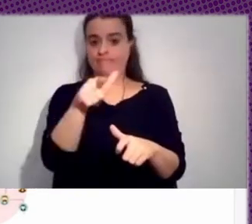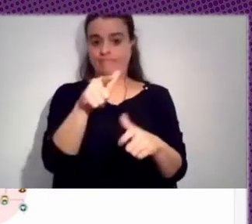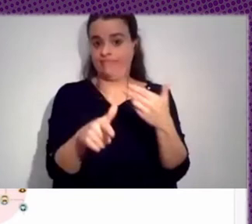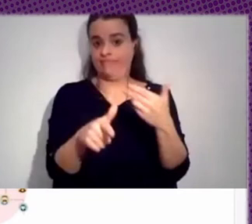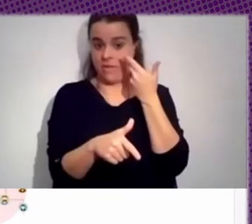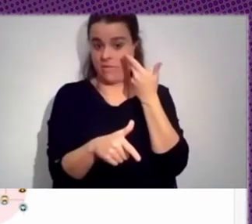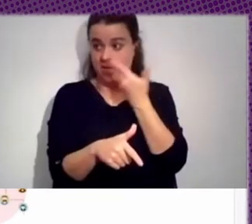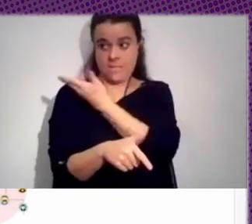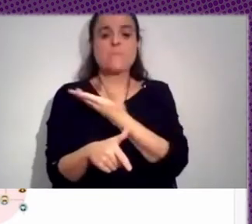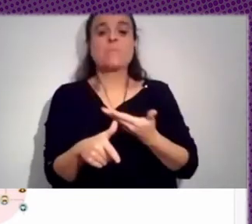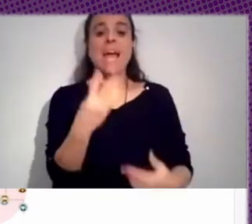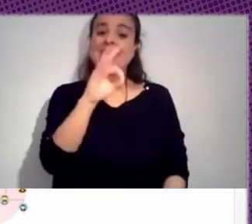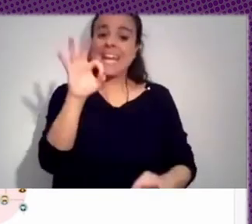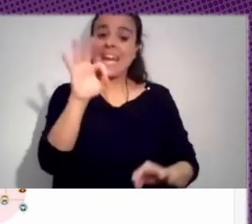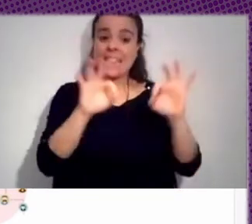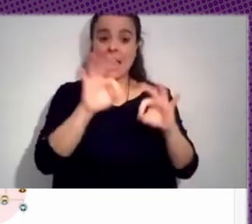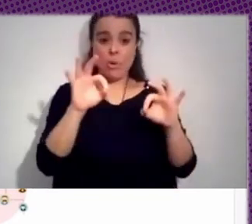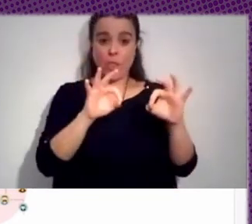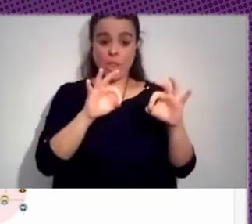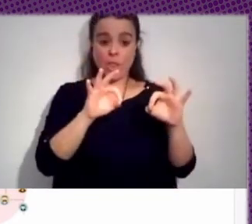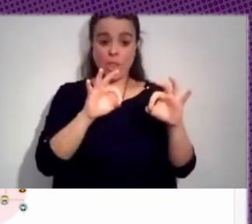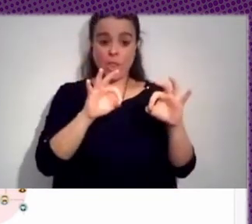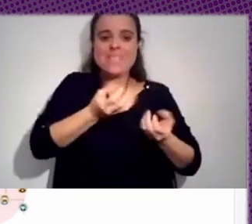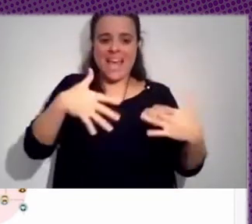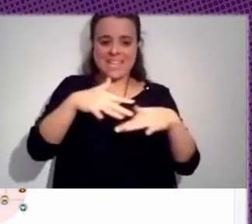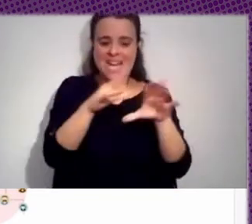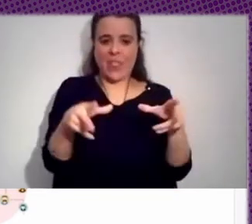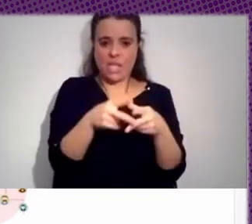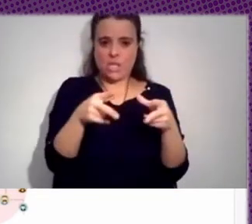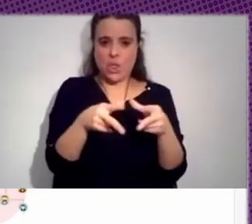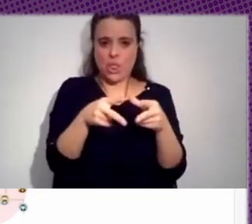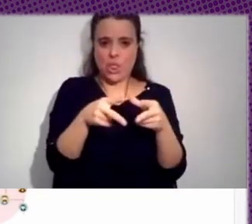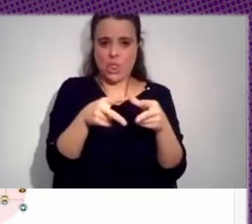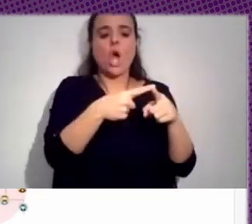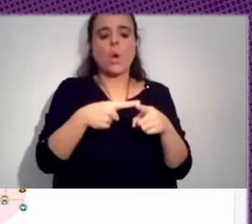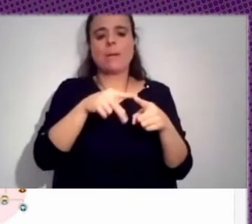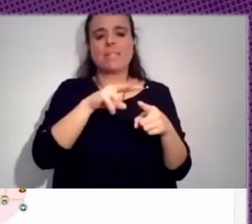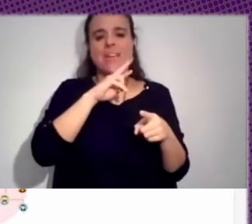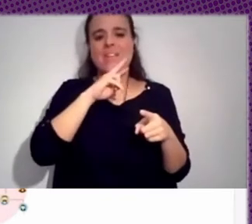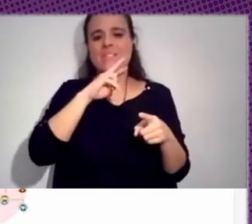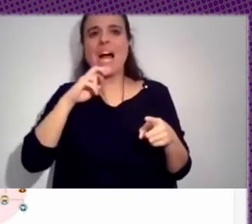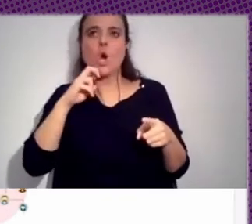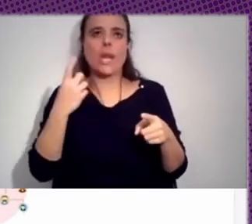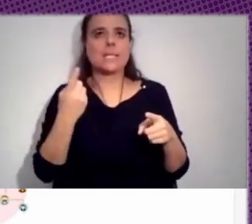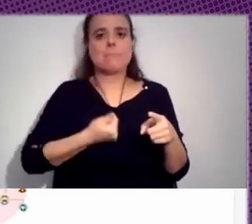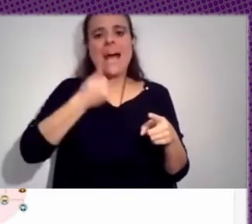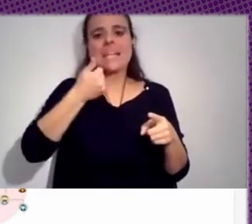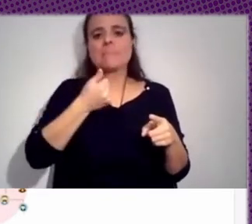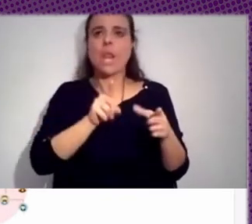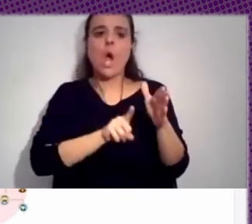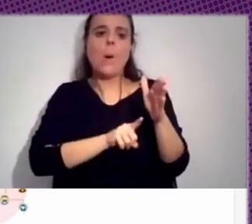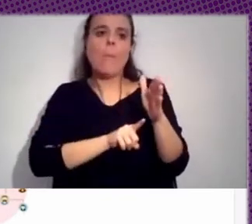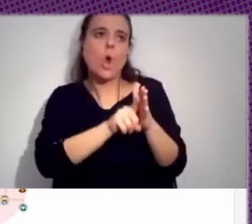la gente que compartía mensajes en redes sociales compartía una serie de valores que podemos denominar progresistas o de